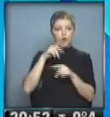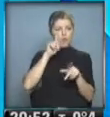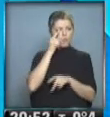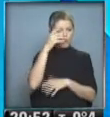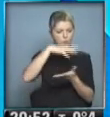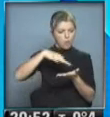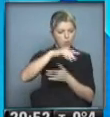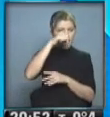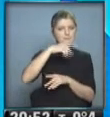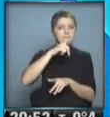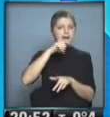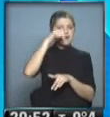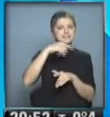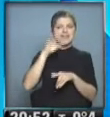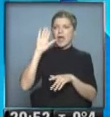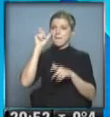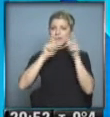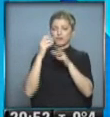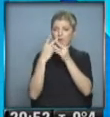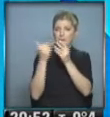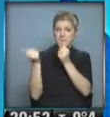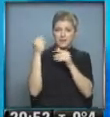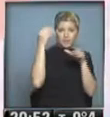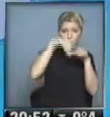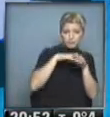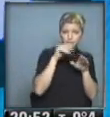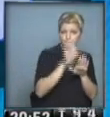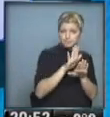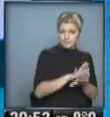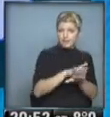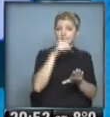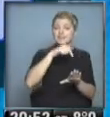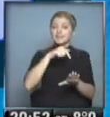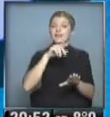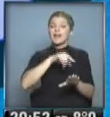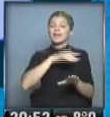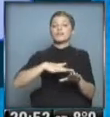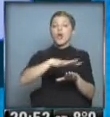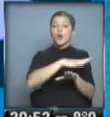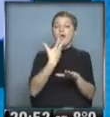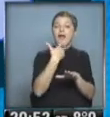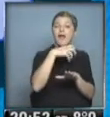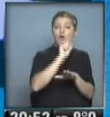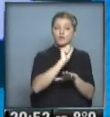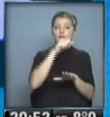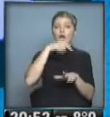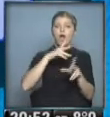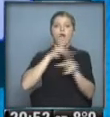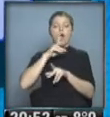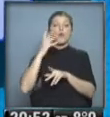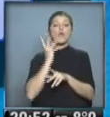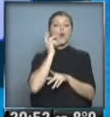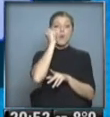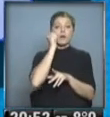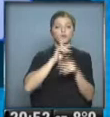funcionado como fosa común en las afueras de Viedma. En la zona fueron encontrados restos óseos de al